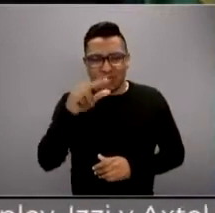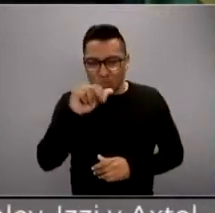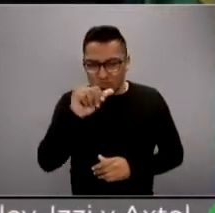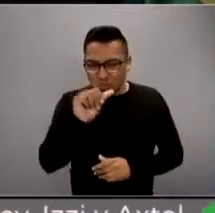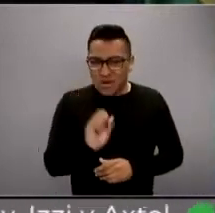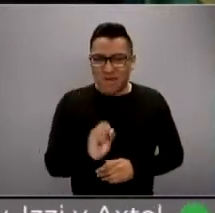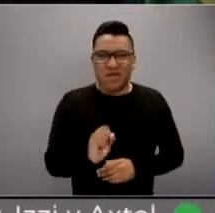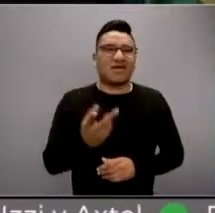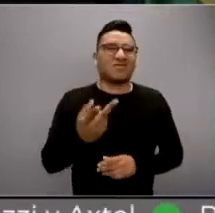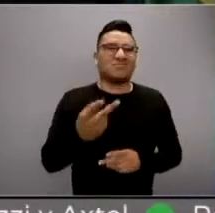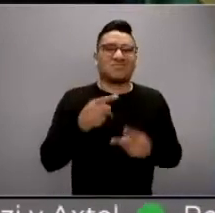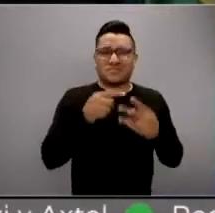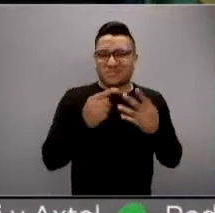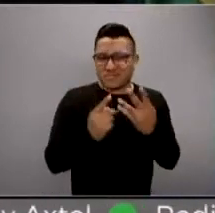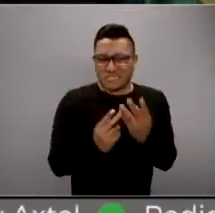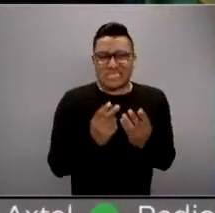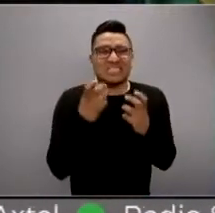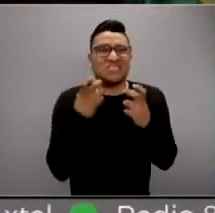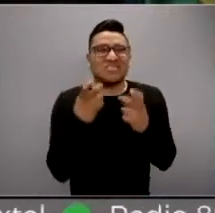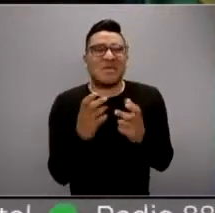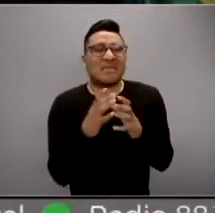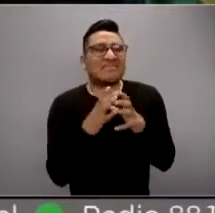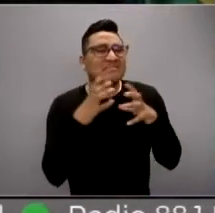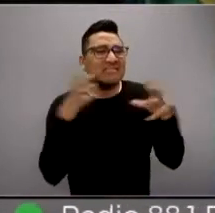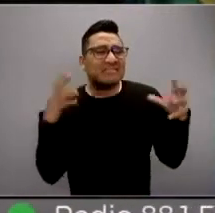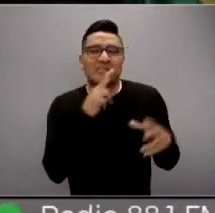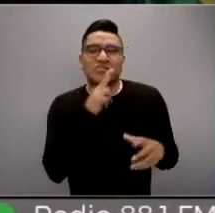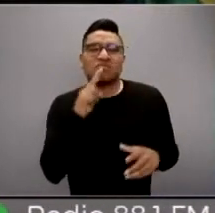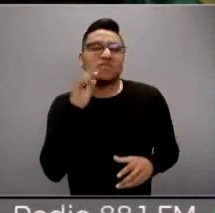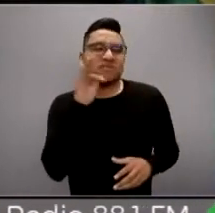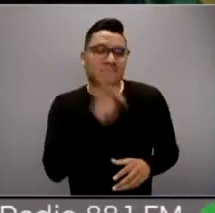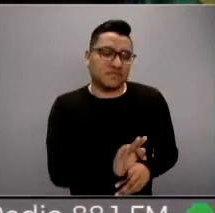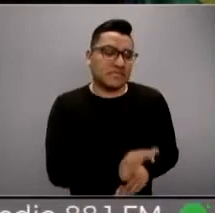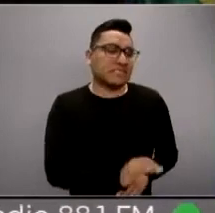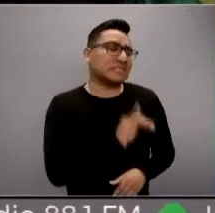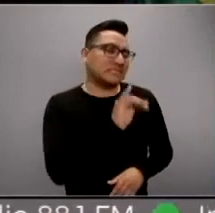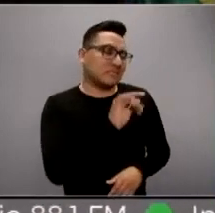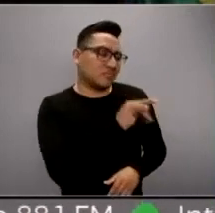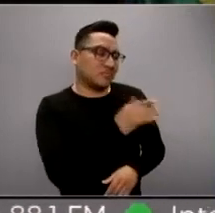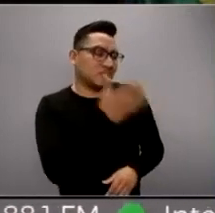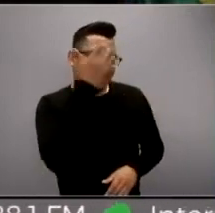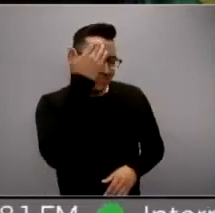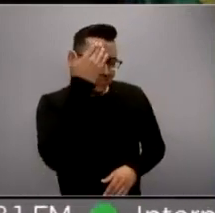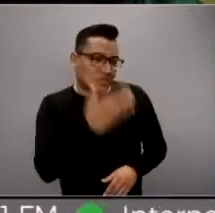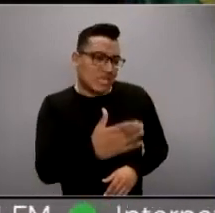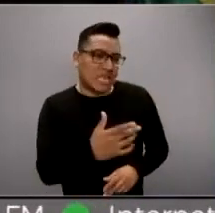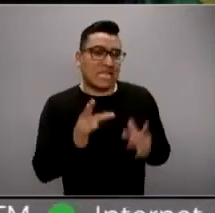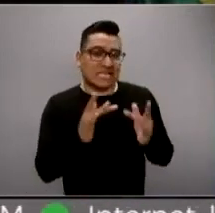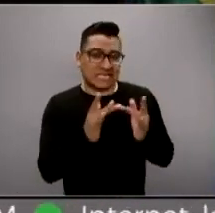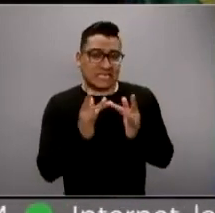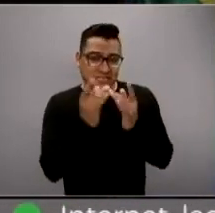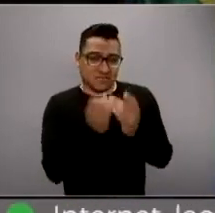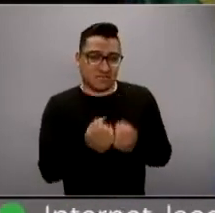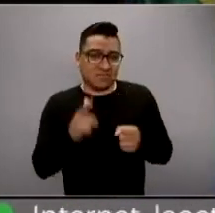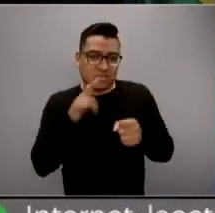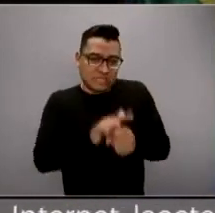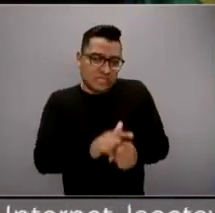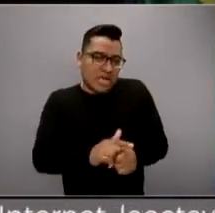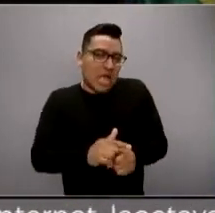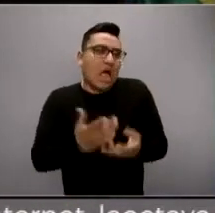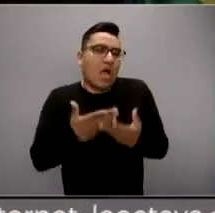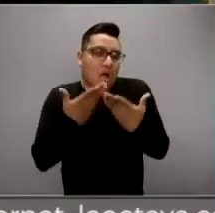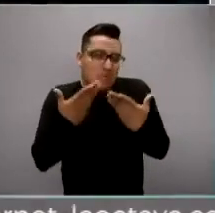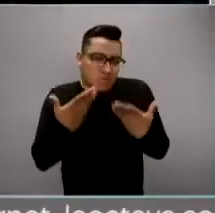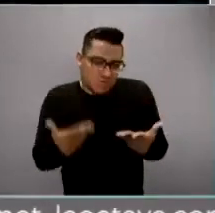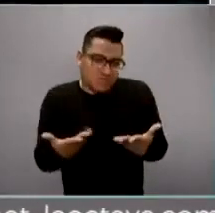más grande que solo las fake news en Twitter. Sí, como bien decías, en realidad las redes sociales son la herramienta, el mensaje lo hace